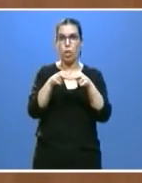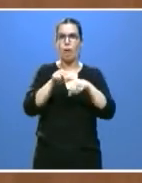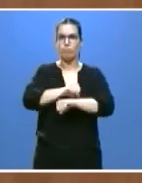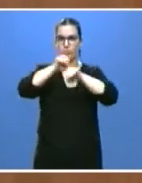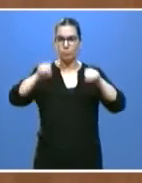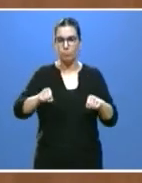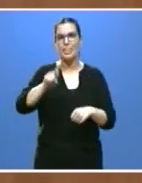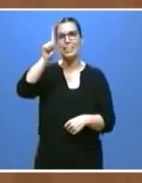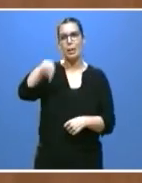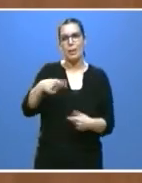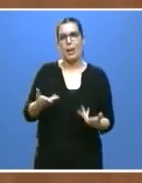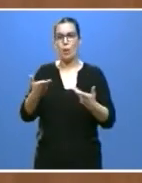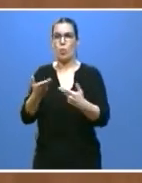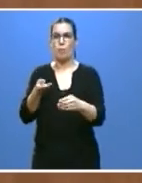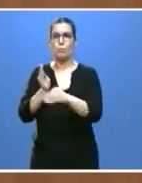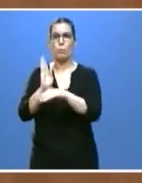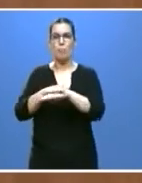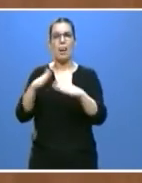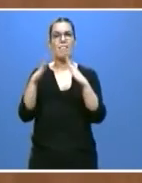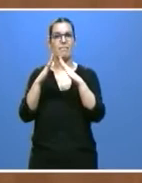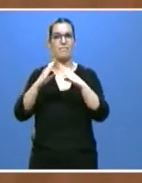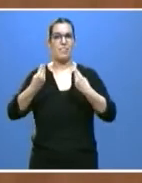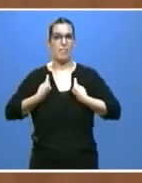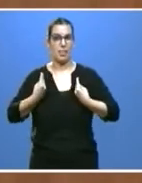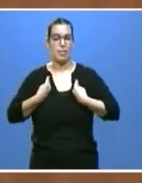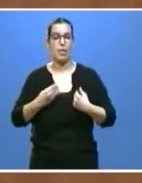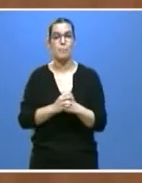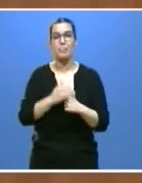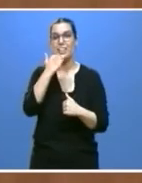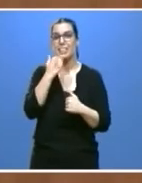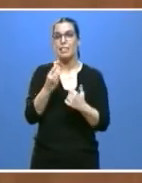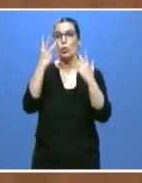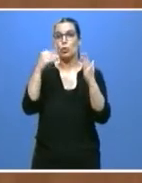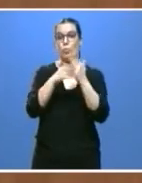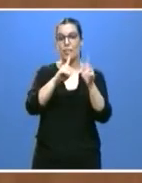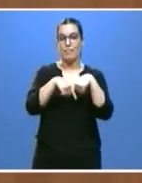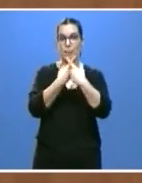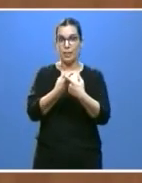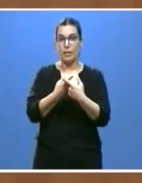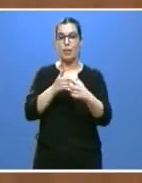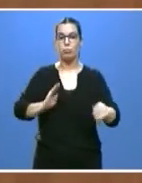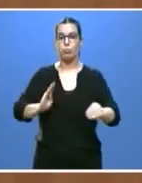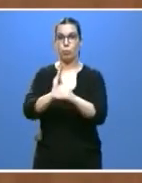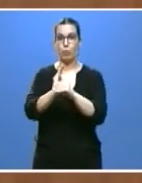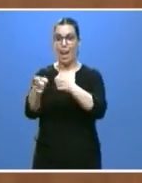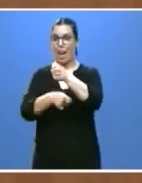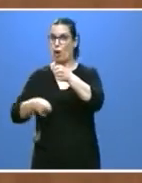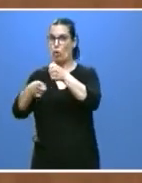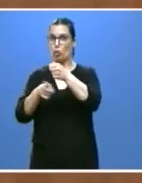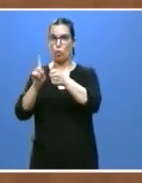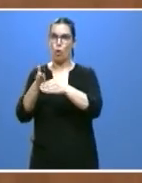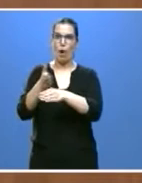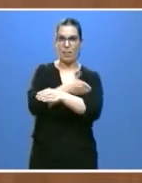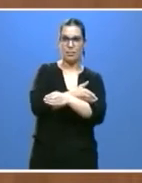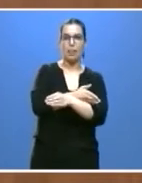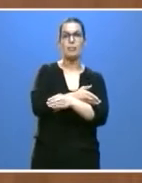ayudas para vivienda. Casi 8.000 familias van a recibir de la Junta, antes de agosto, más de 12